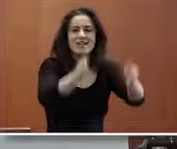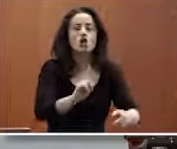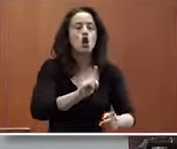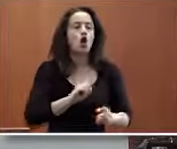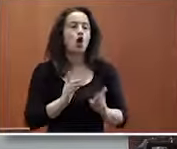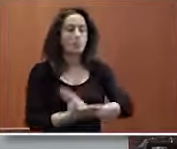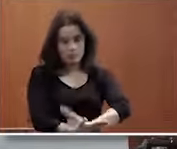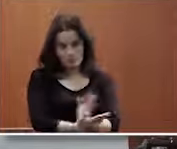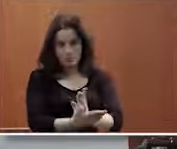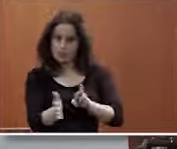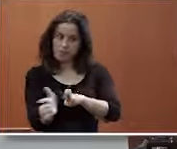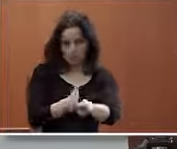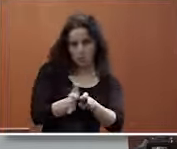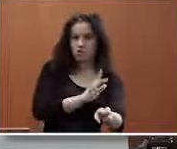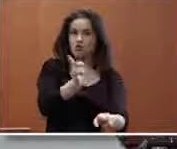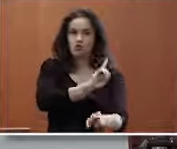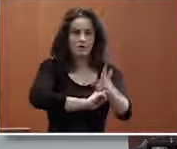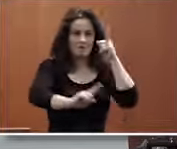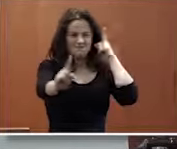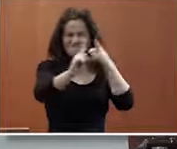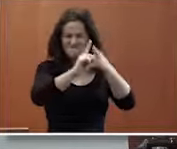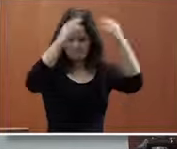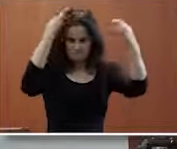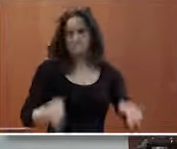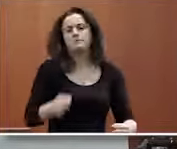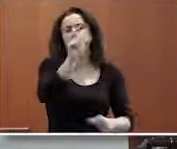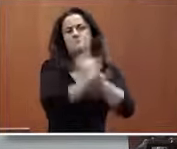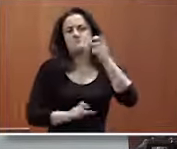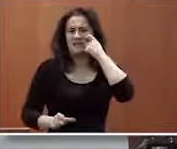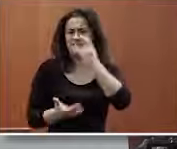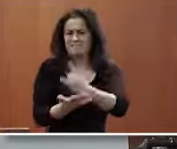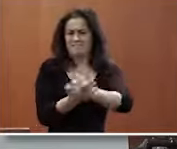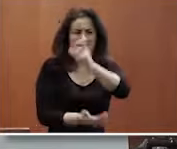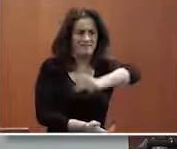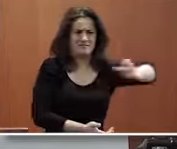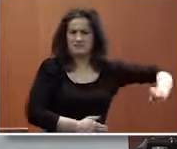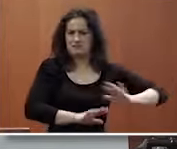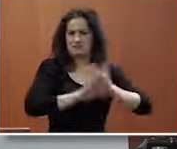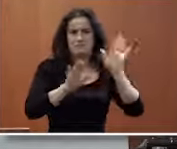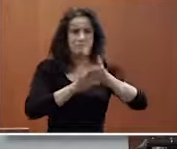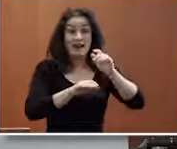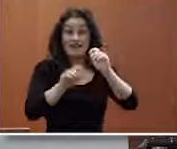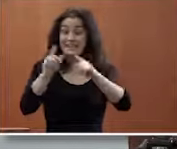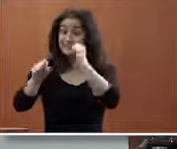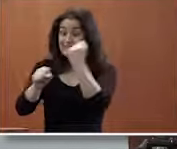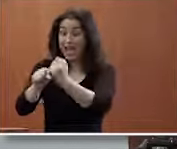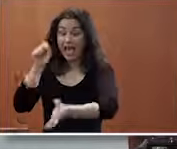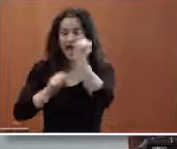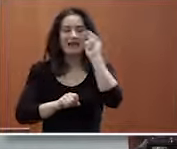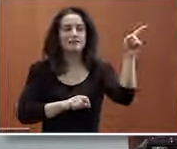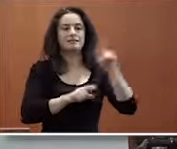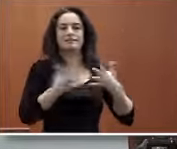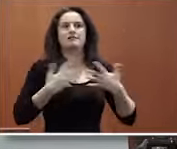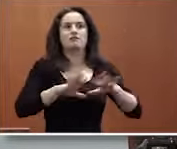para no son un recurso no son una fuerza laboral que también lo son pero el trabajo es un medio para su integración lo que es un medio aquí es el trabajo